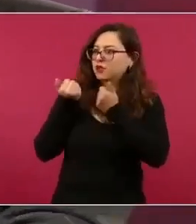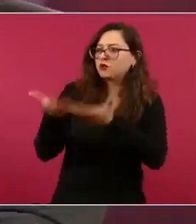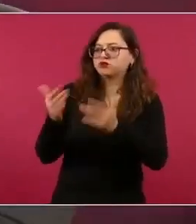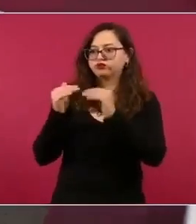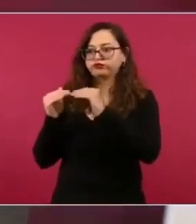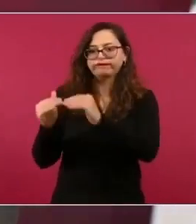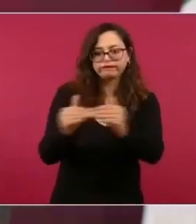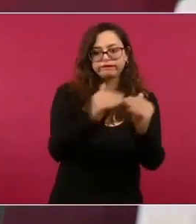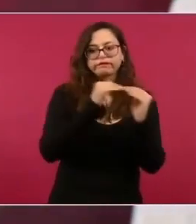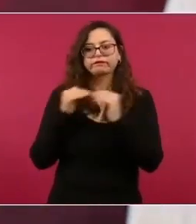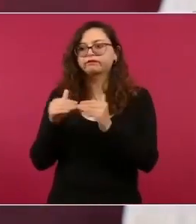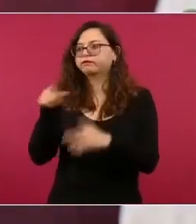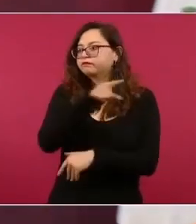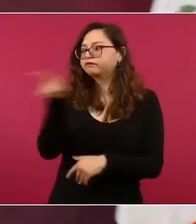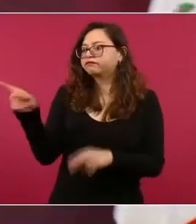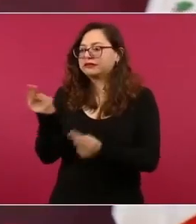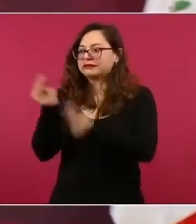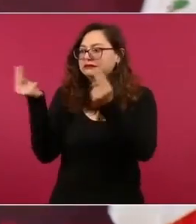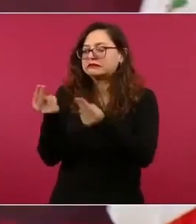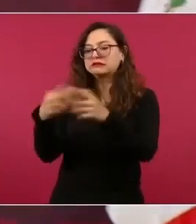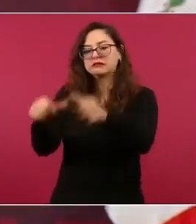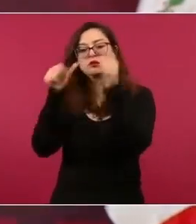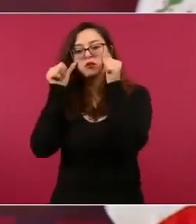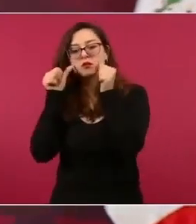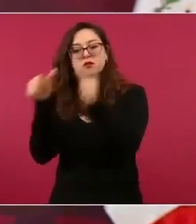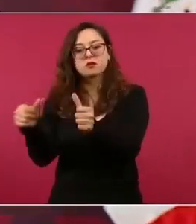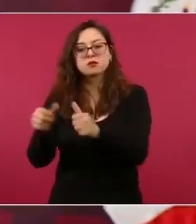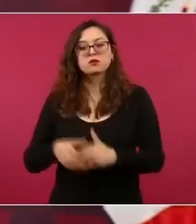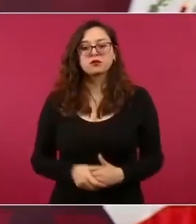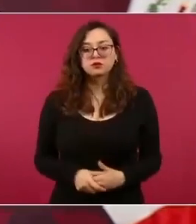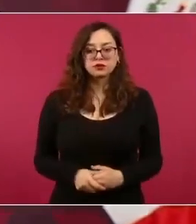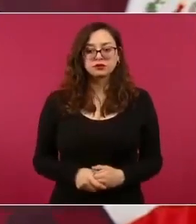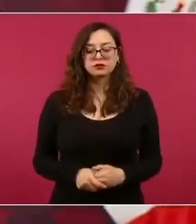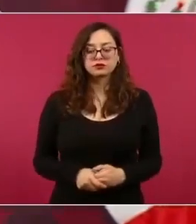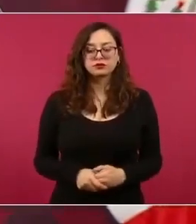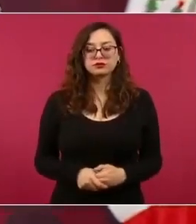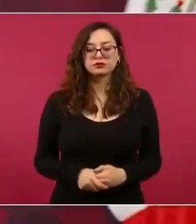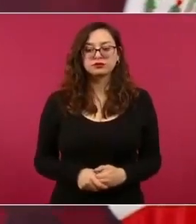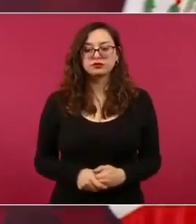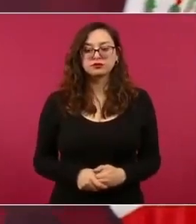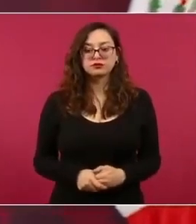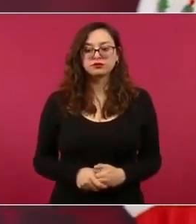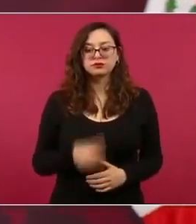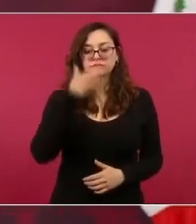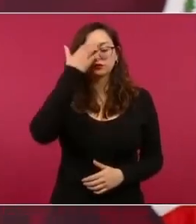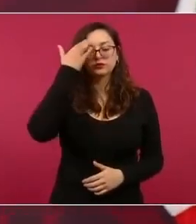a atender las necesidades de la gente, que no regrese